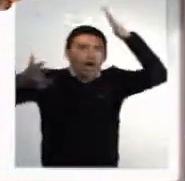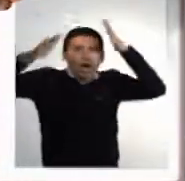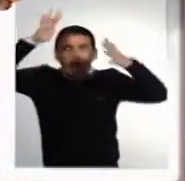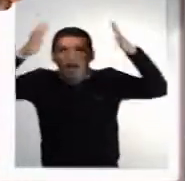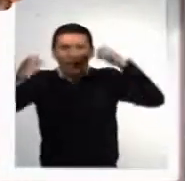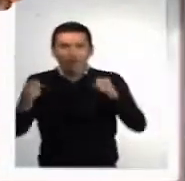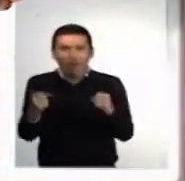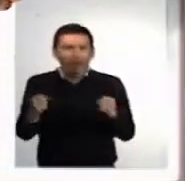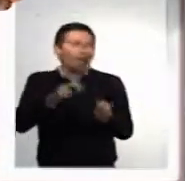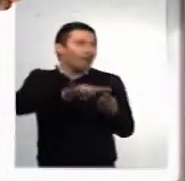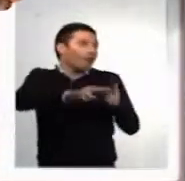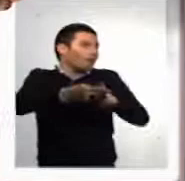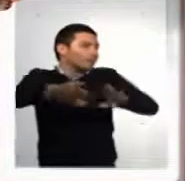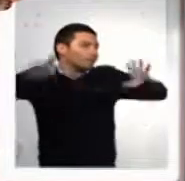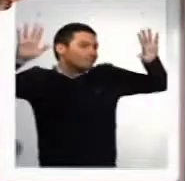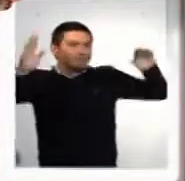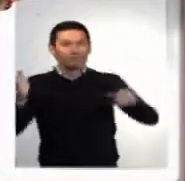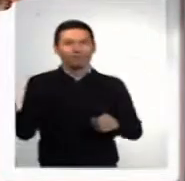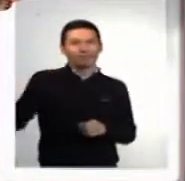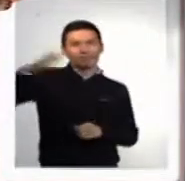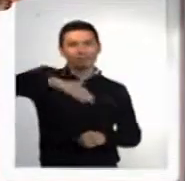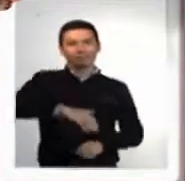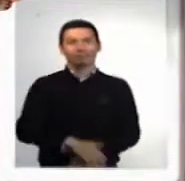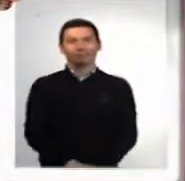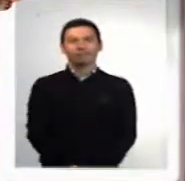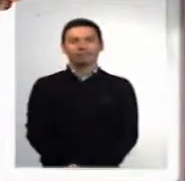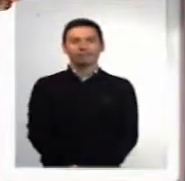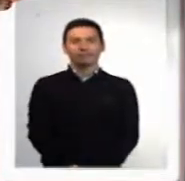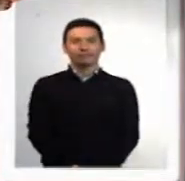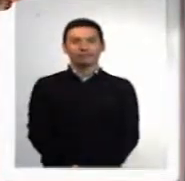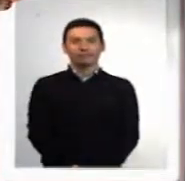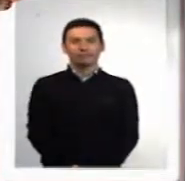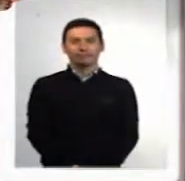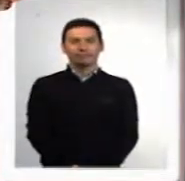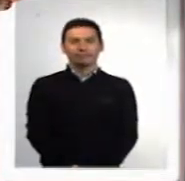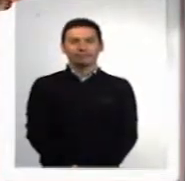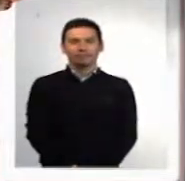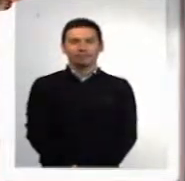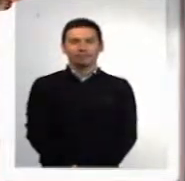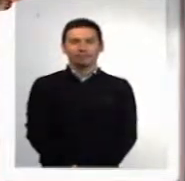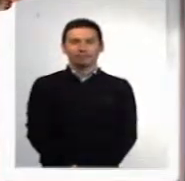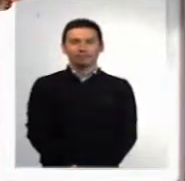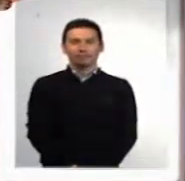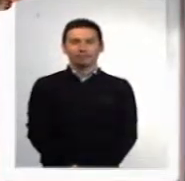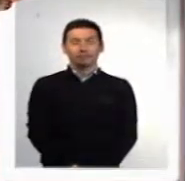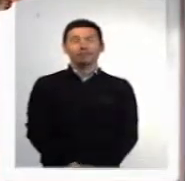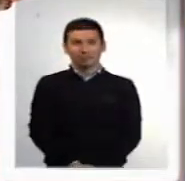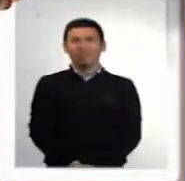de Bogotá. ver si va a callar y la naturaleza te lo da.